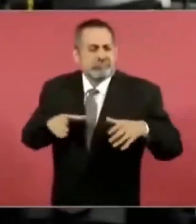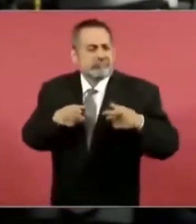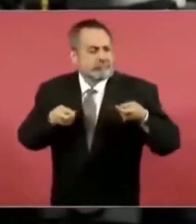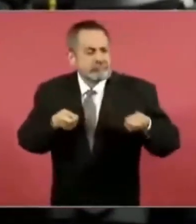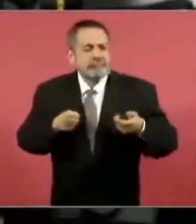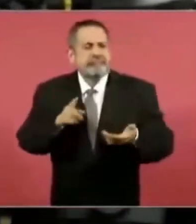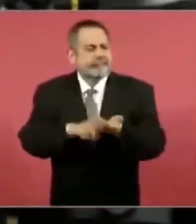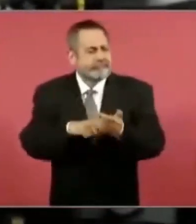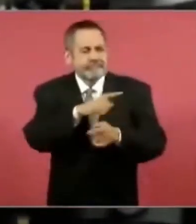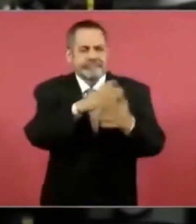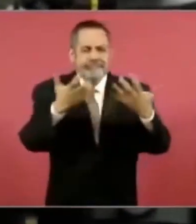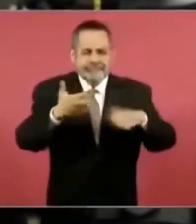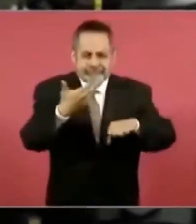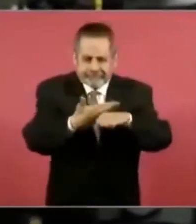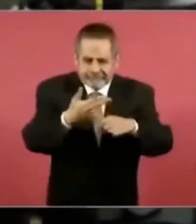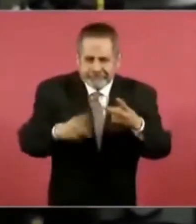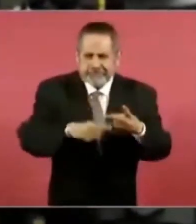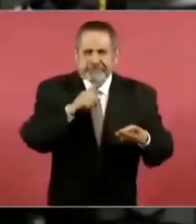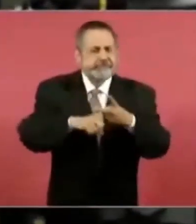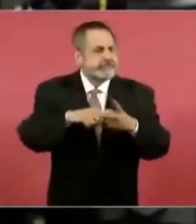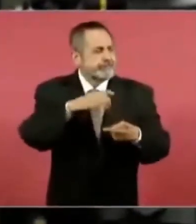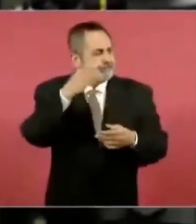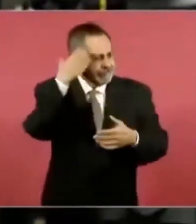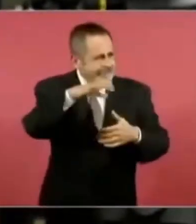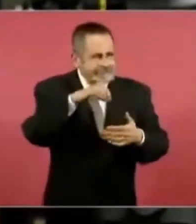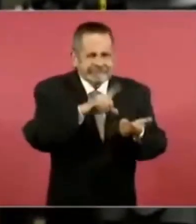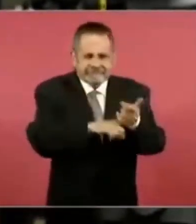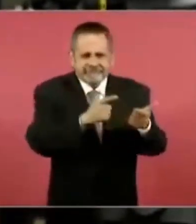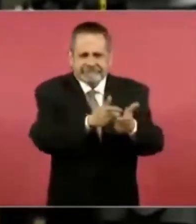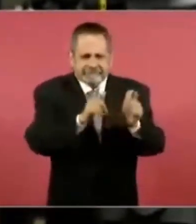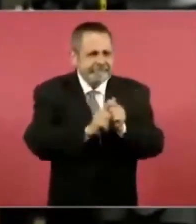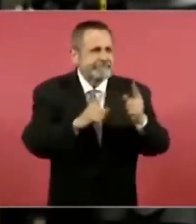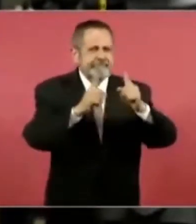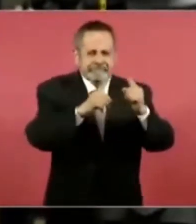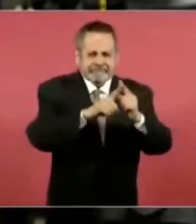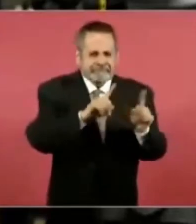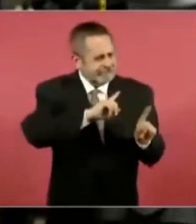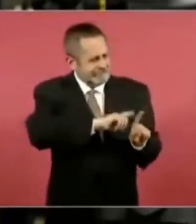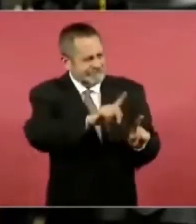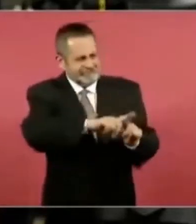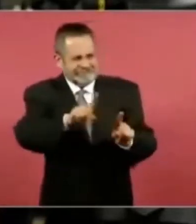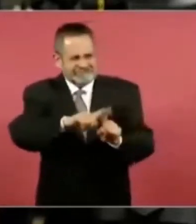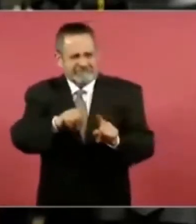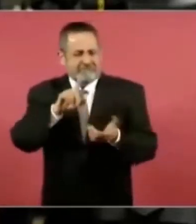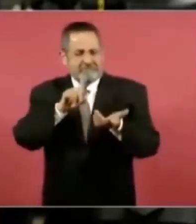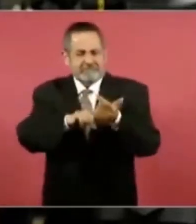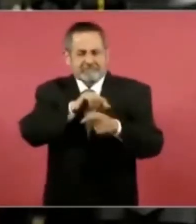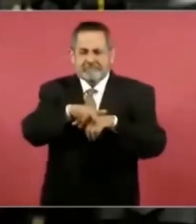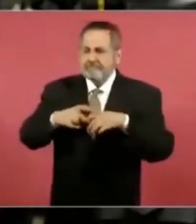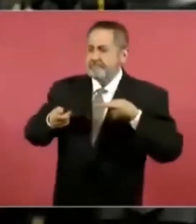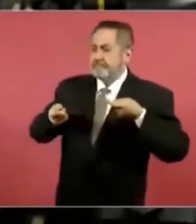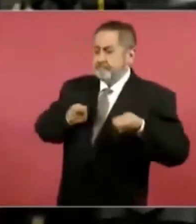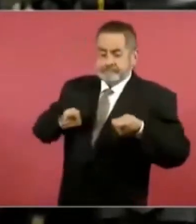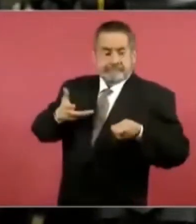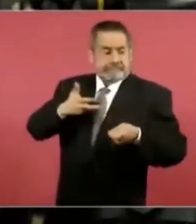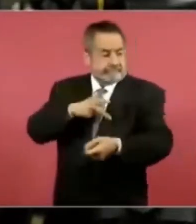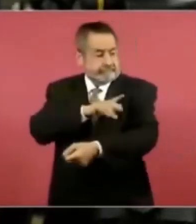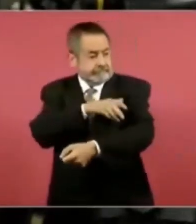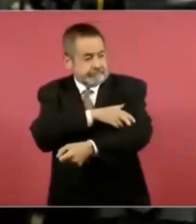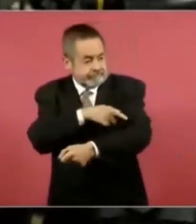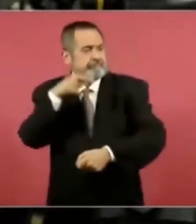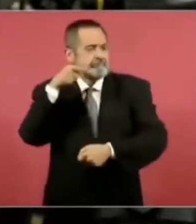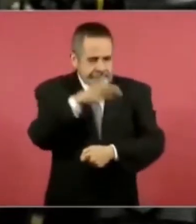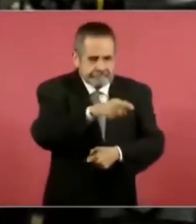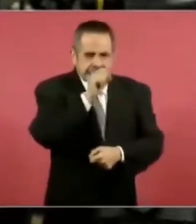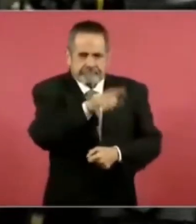Los empresarios, el crimen organizado, la iglesia, todos los que ejercen un poder sobre nosotros y que nosotros